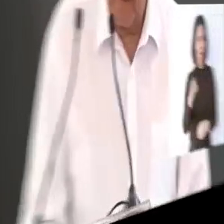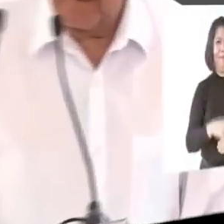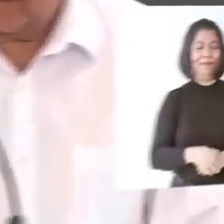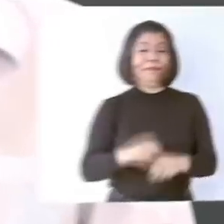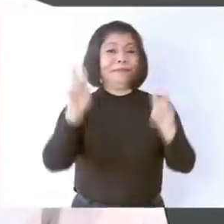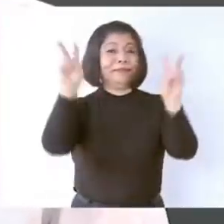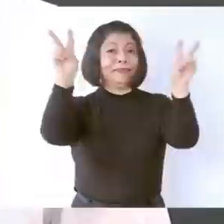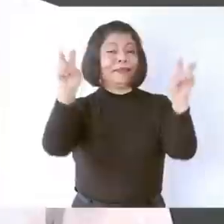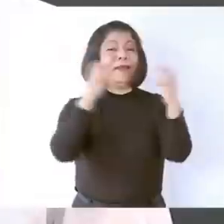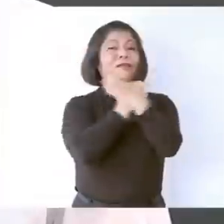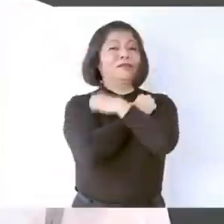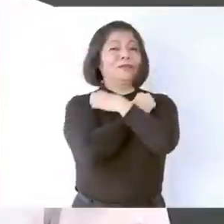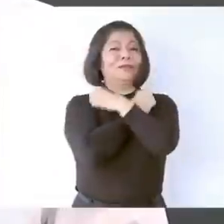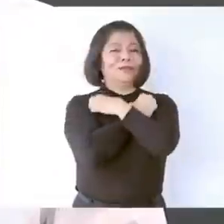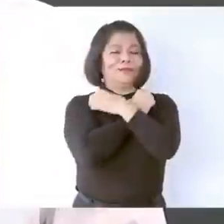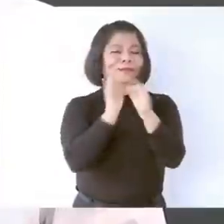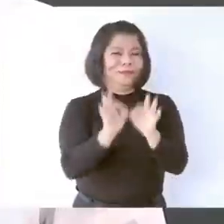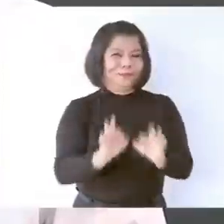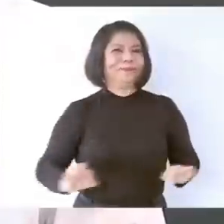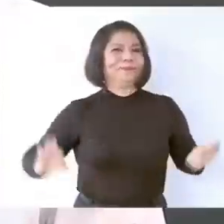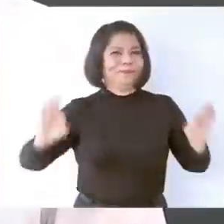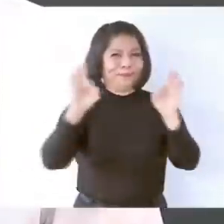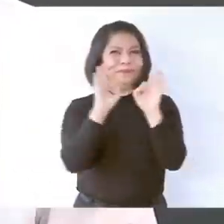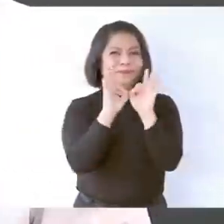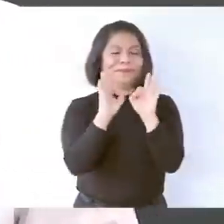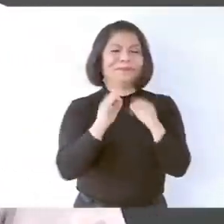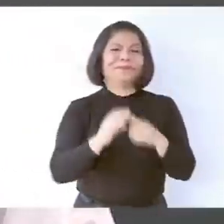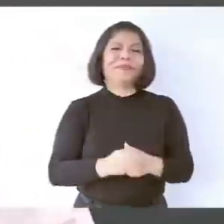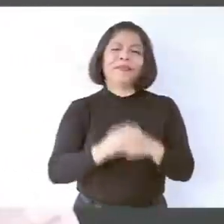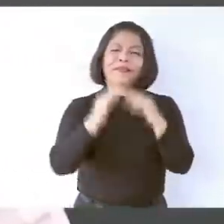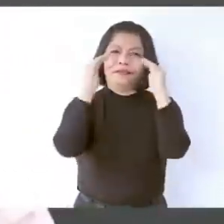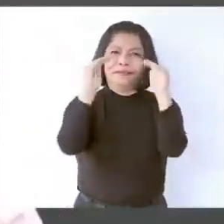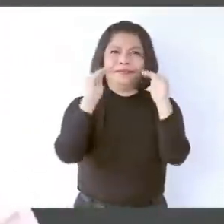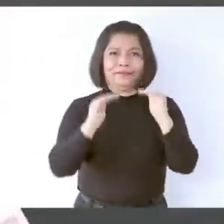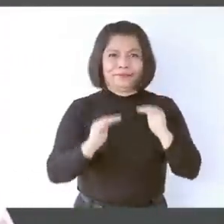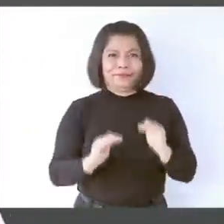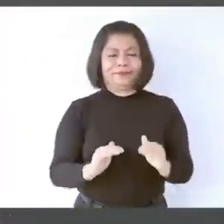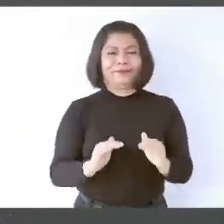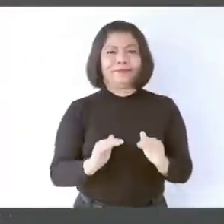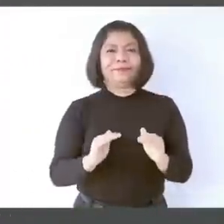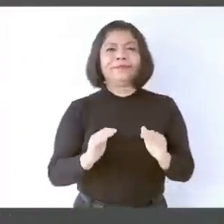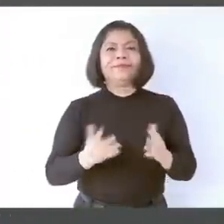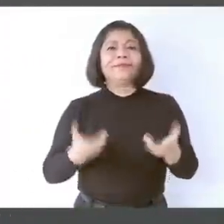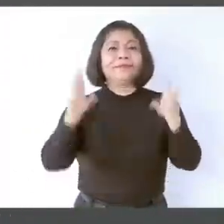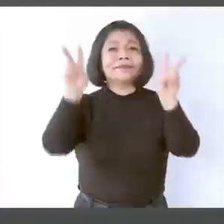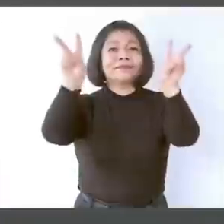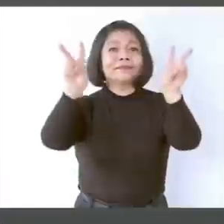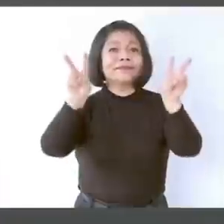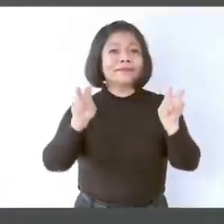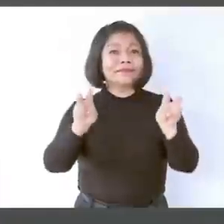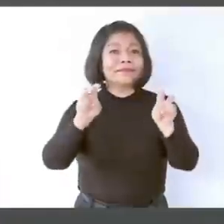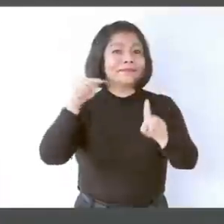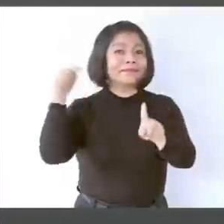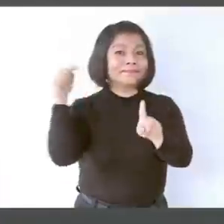El tema que nos convoca en esta ocasión.